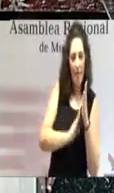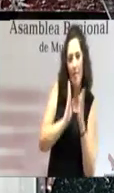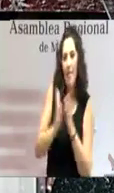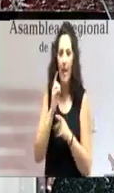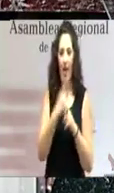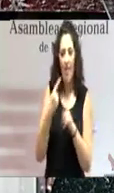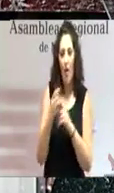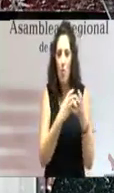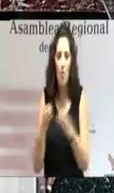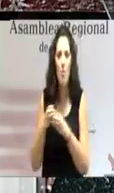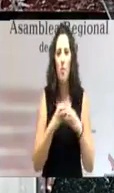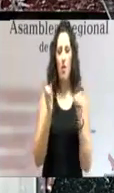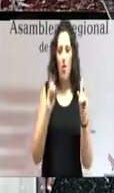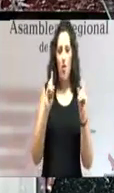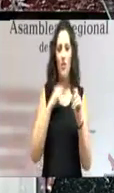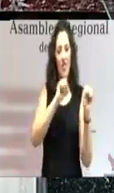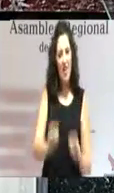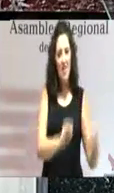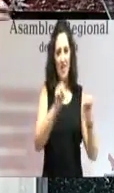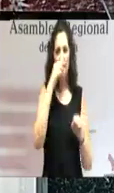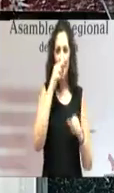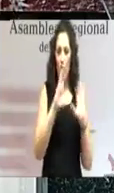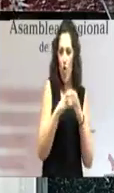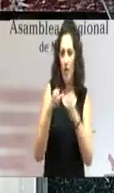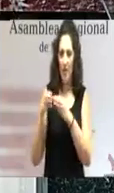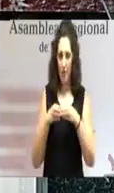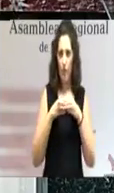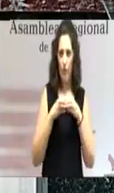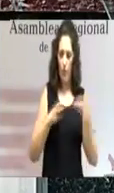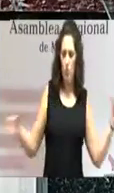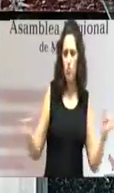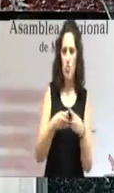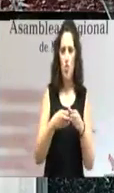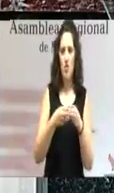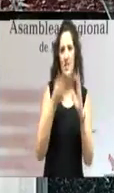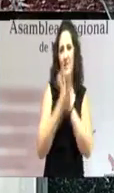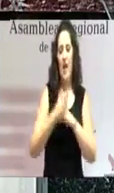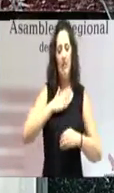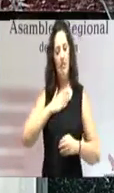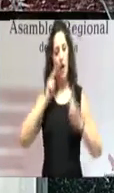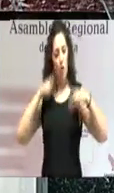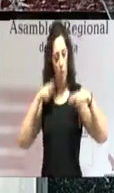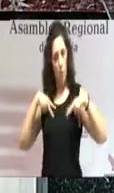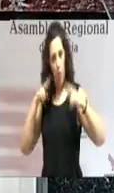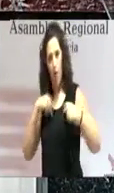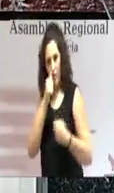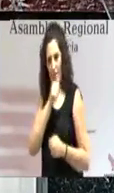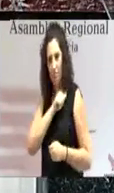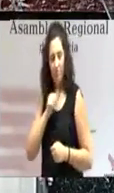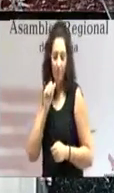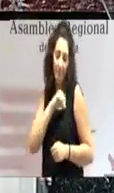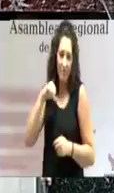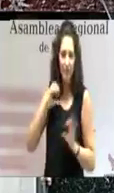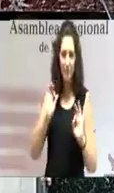los intereses colectivos y menos estrategia de autoconsumo político interno. Este es el